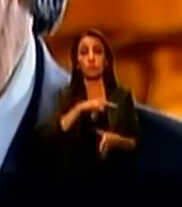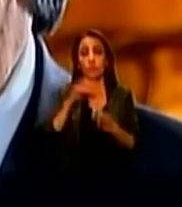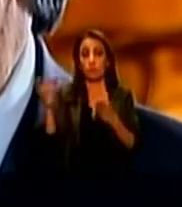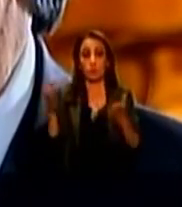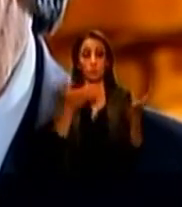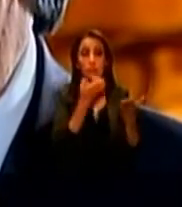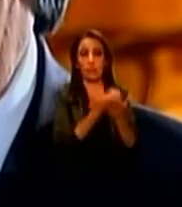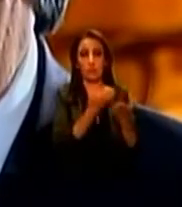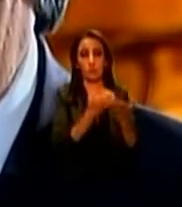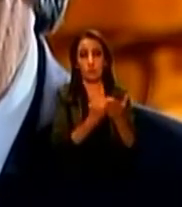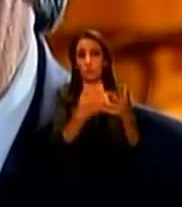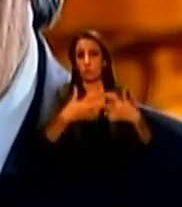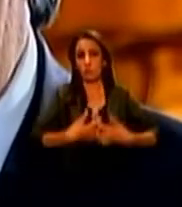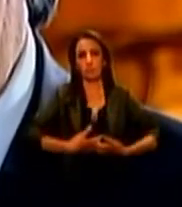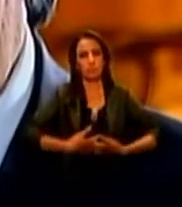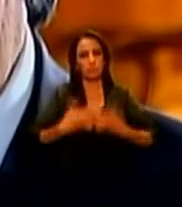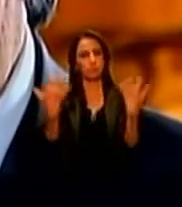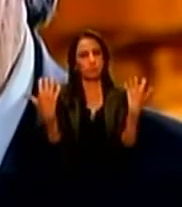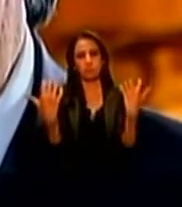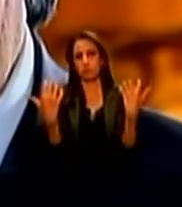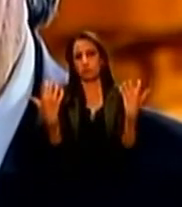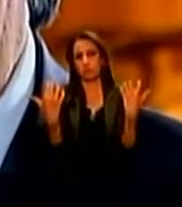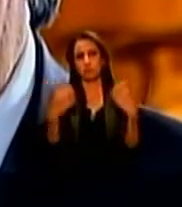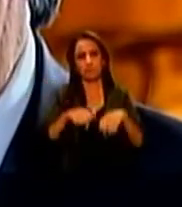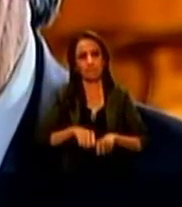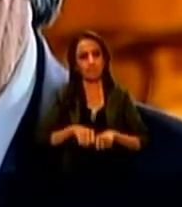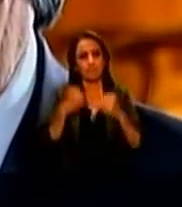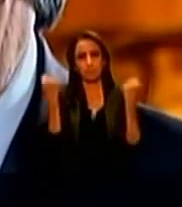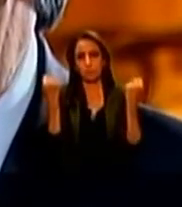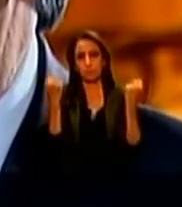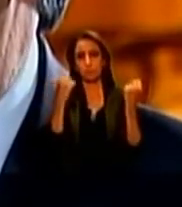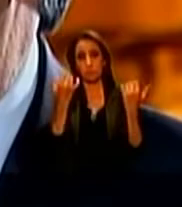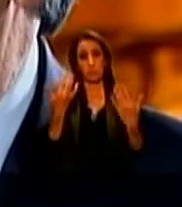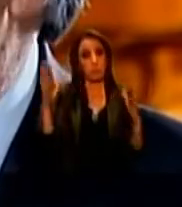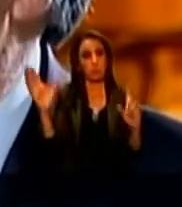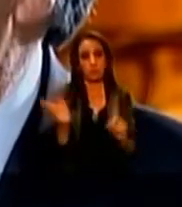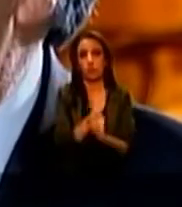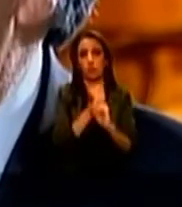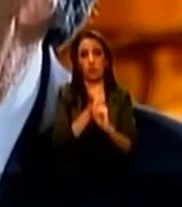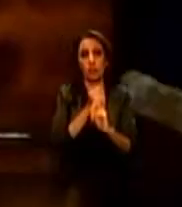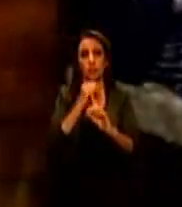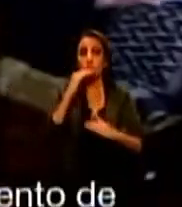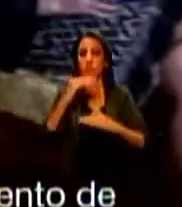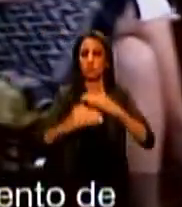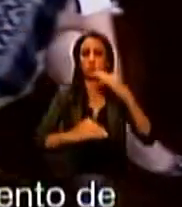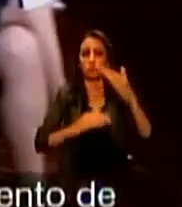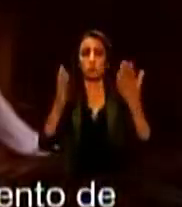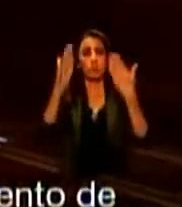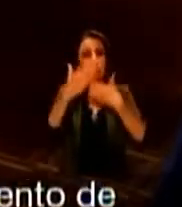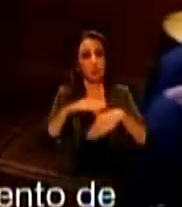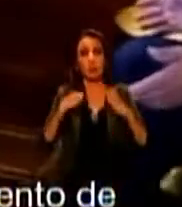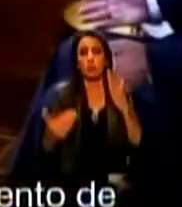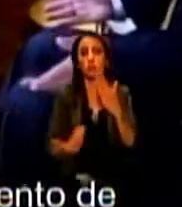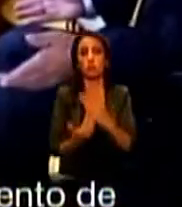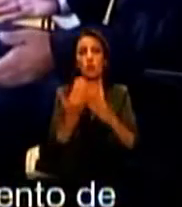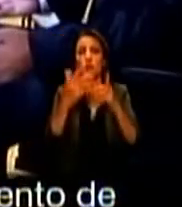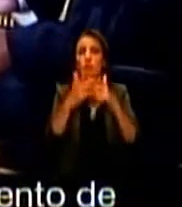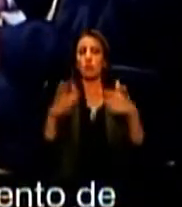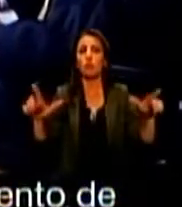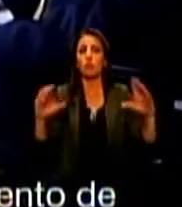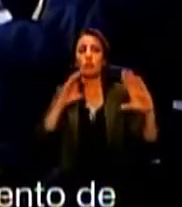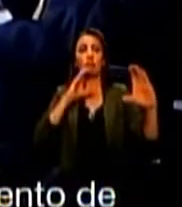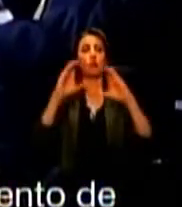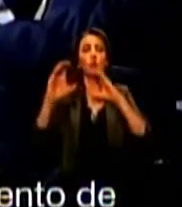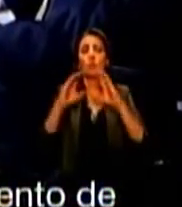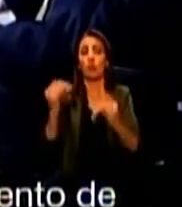Se nos dejó una economía al borde del colapso. Y hay que superarla. Finalmente destacó el nuevo momento